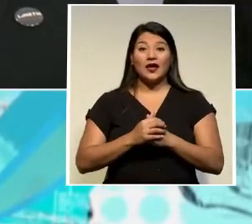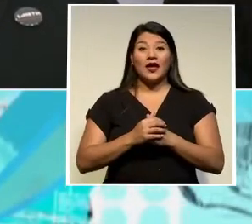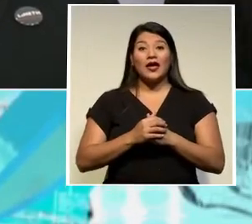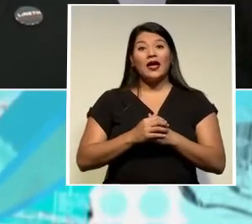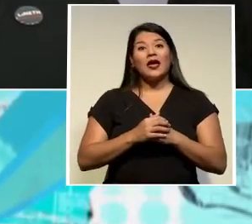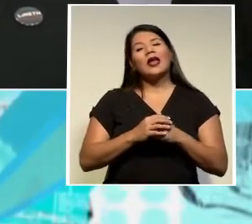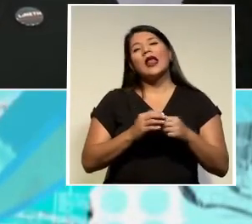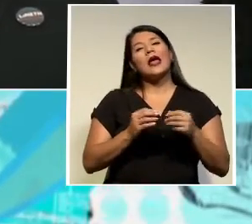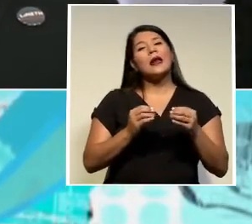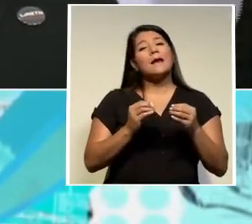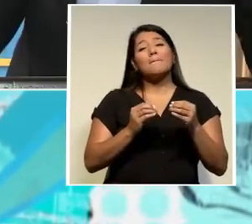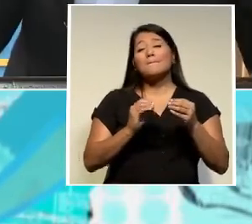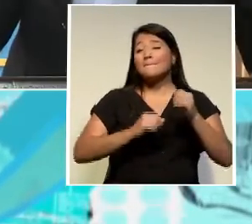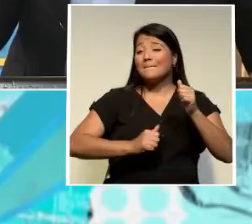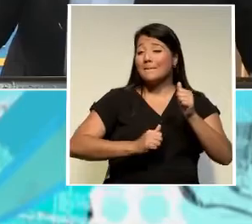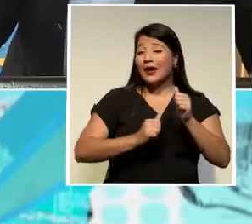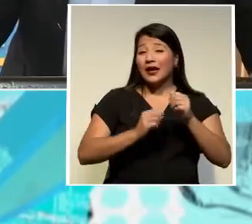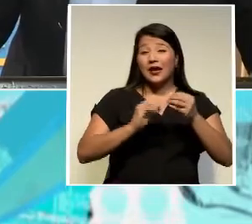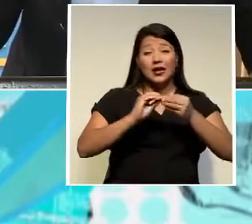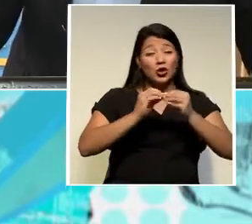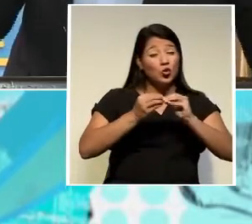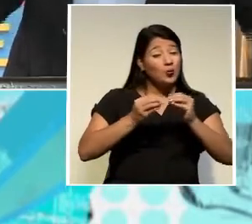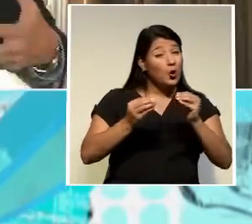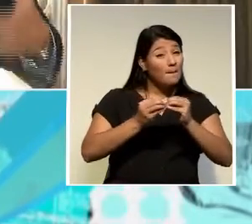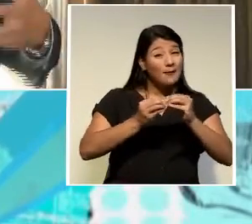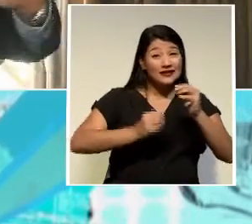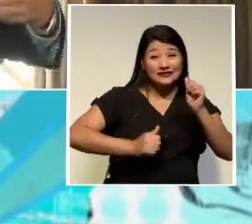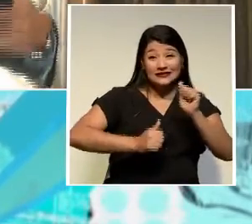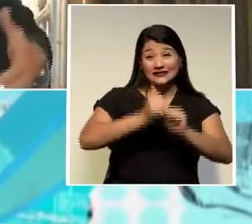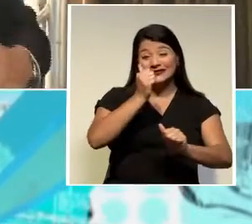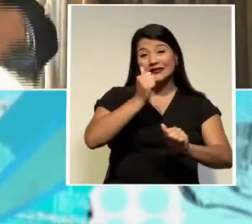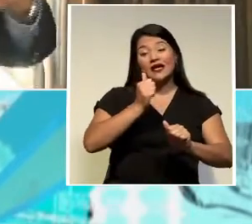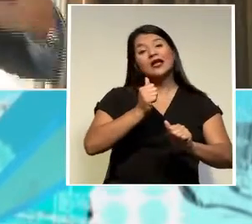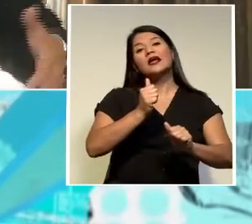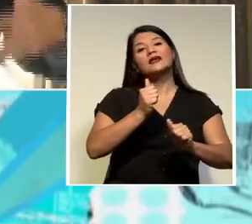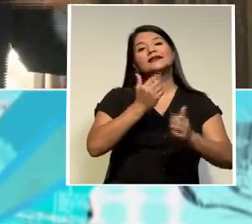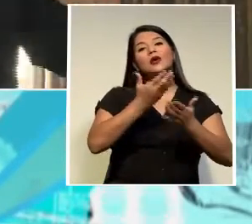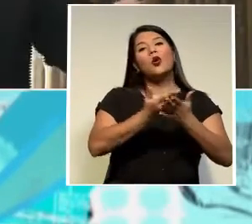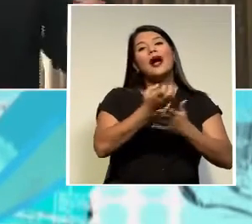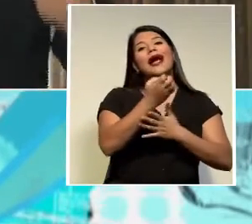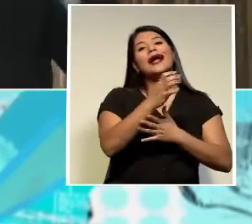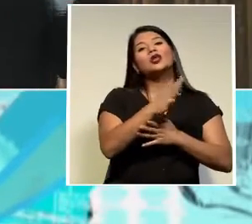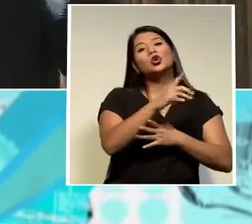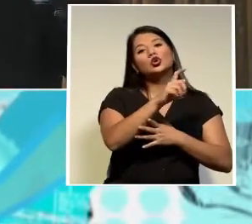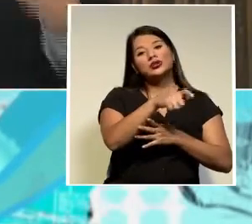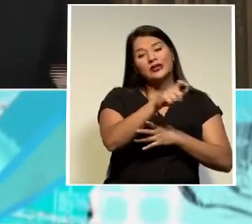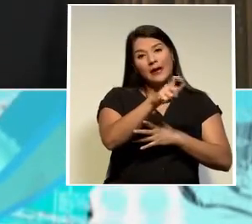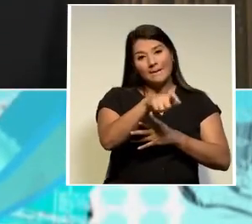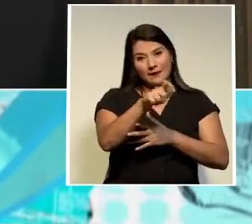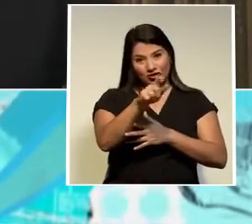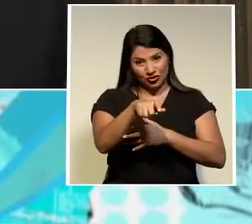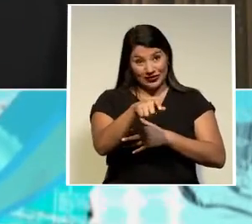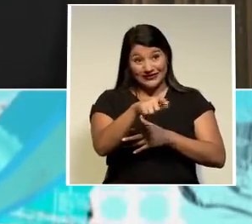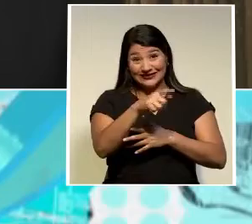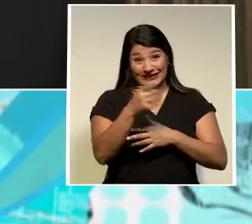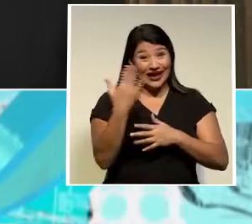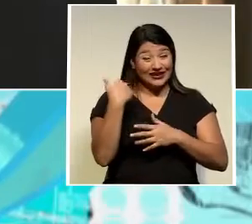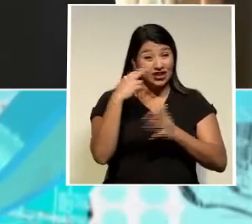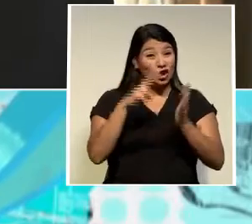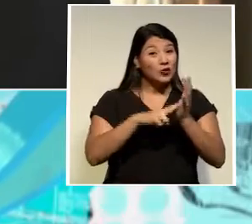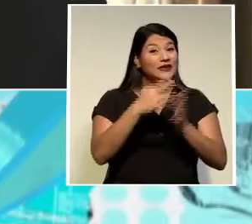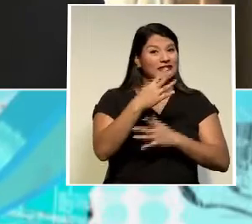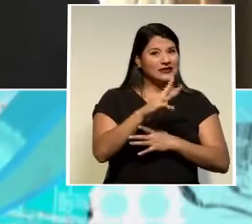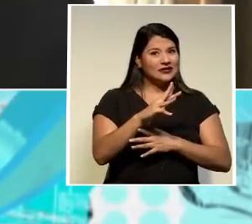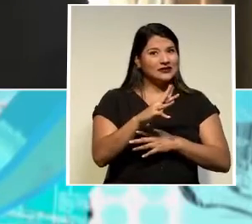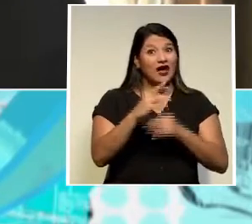2006 cuando 14 personas aspiraron llegar a casa presidencial para gobernar Costa Rica hoy